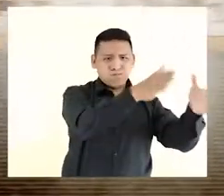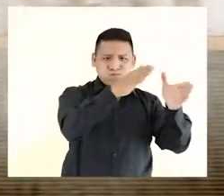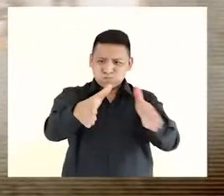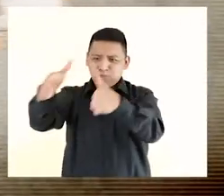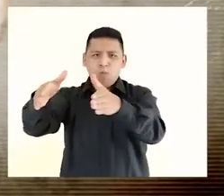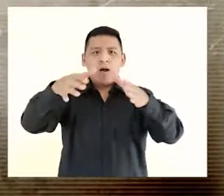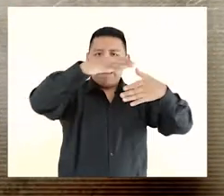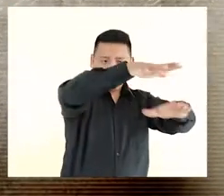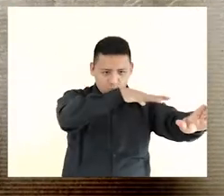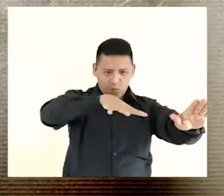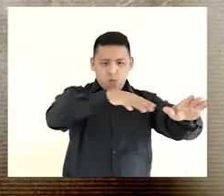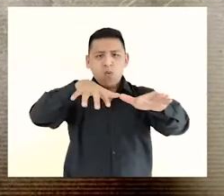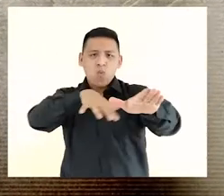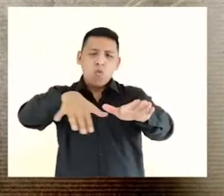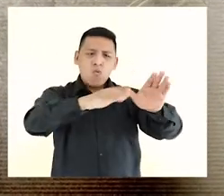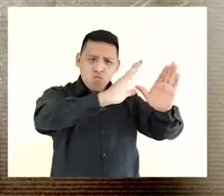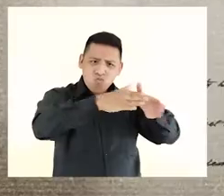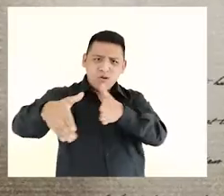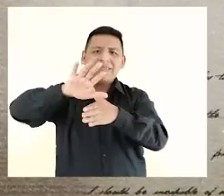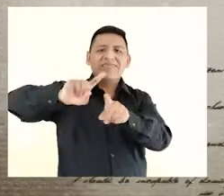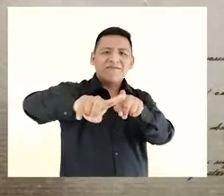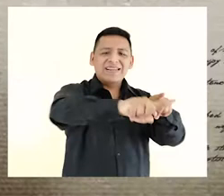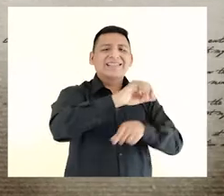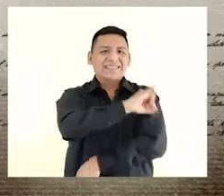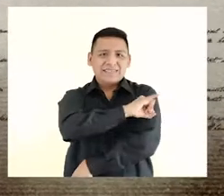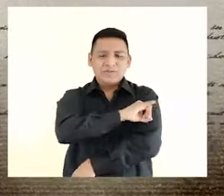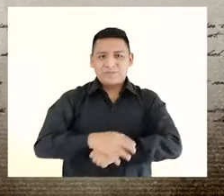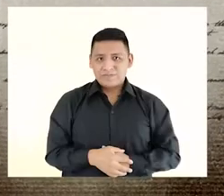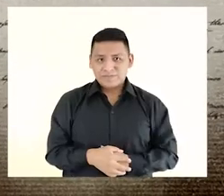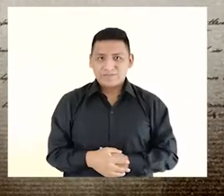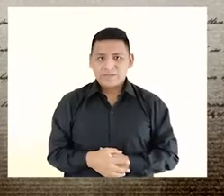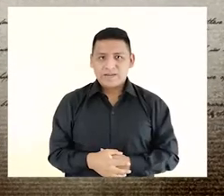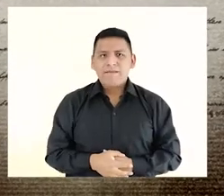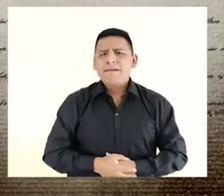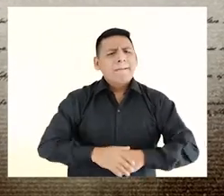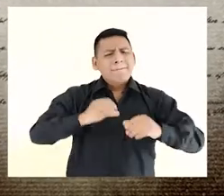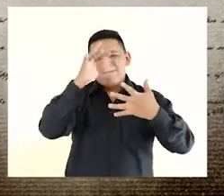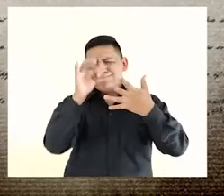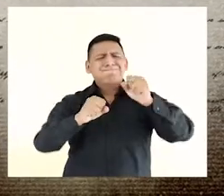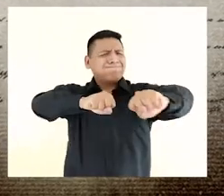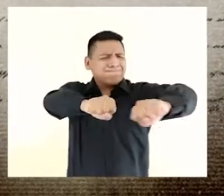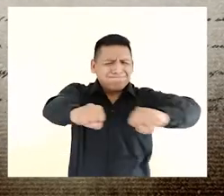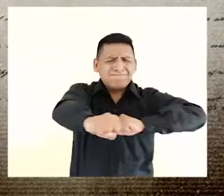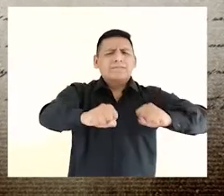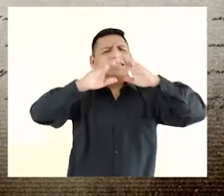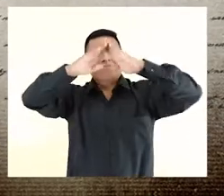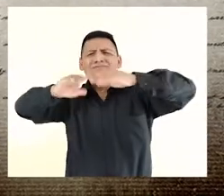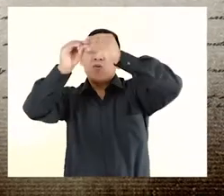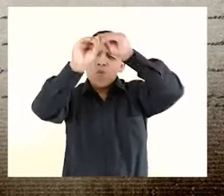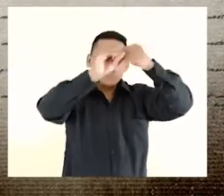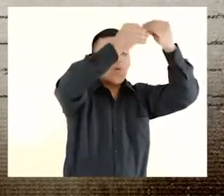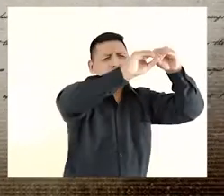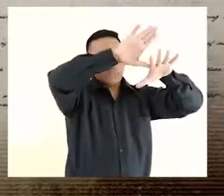espacios o cuadrantes. Cada una con su patio disponían un orden a las diferentes dependencias. Con varios terremotos de por medio y